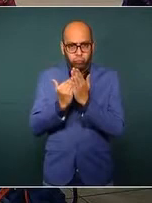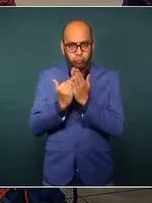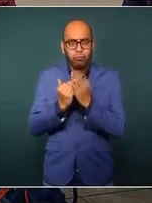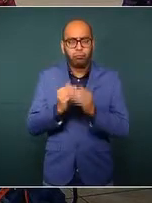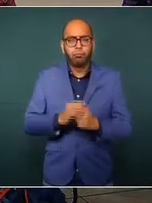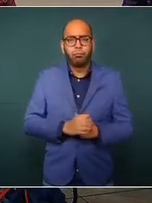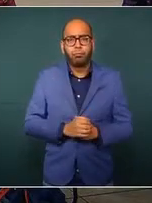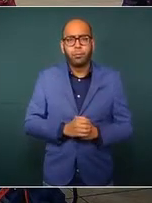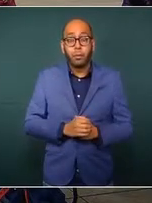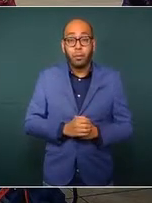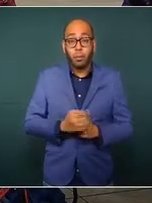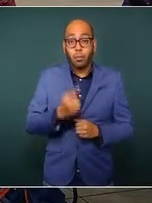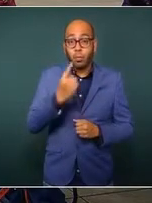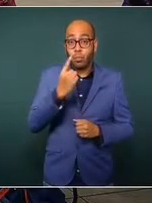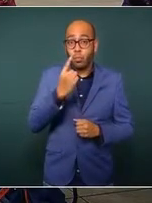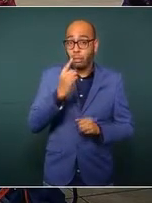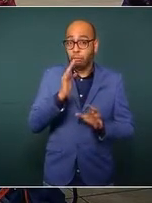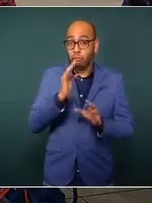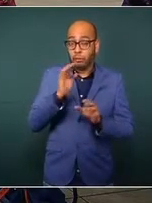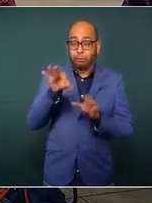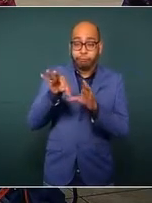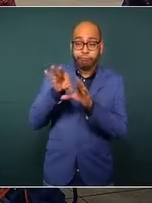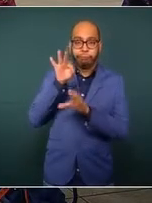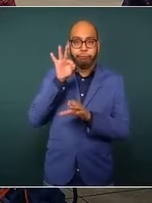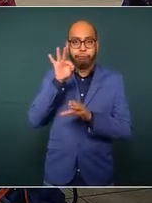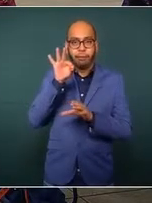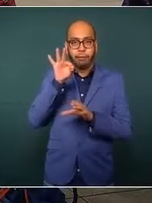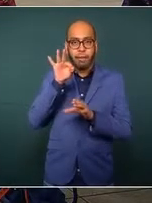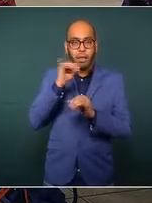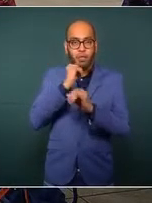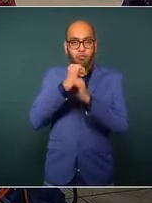aquí hay que destacar algo muy importante, creo que ahí está el dato,